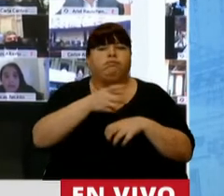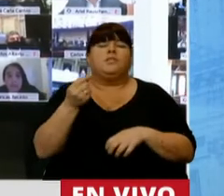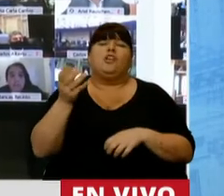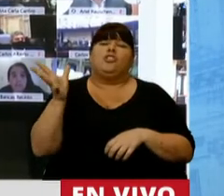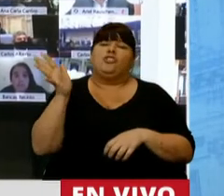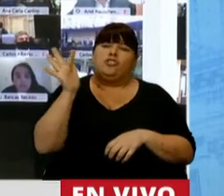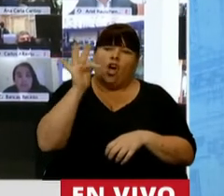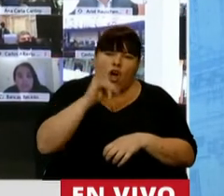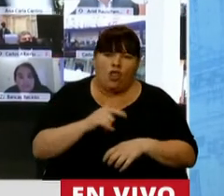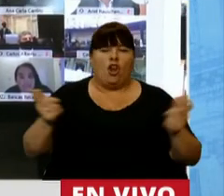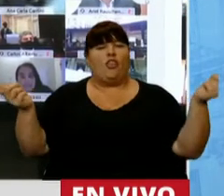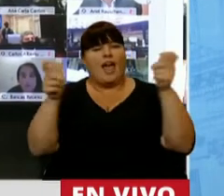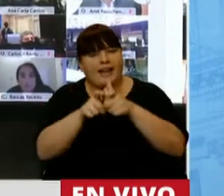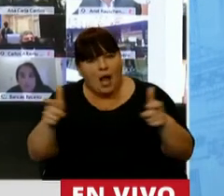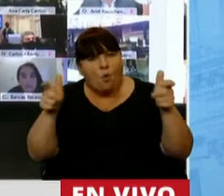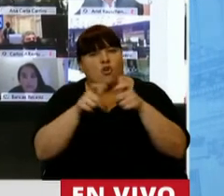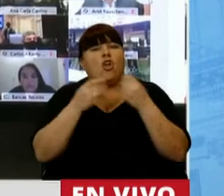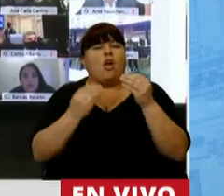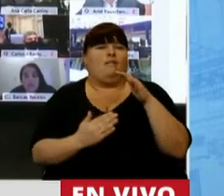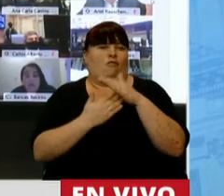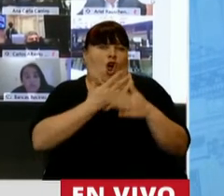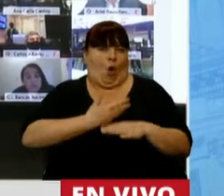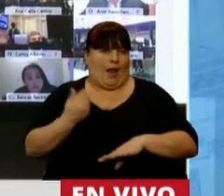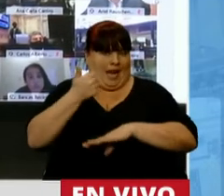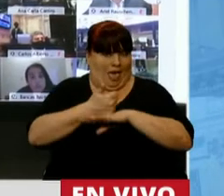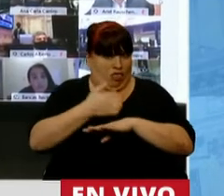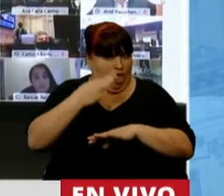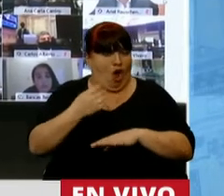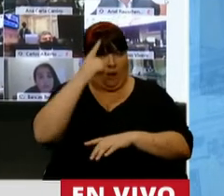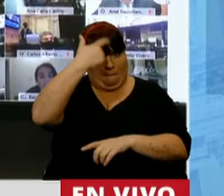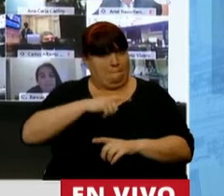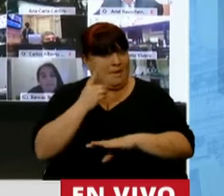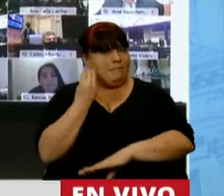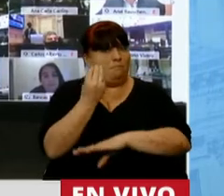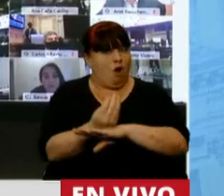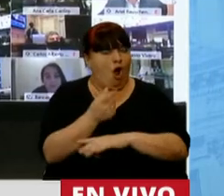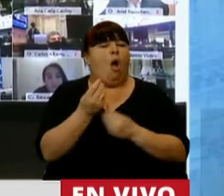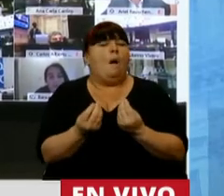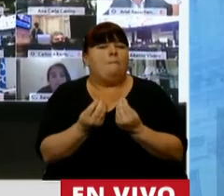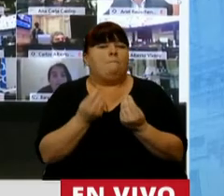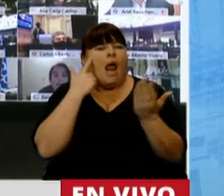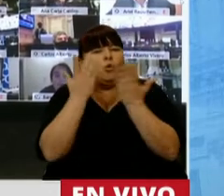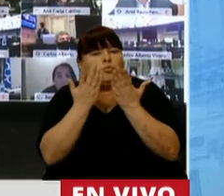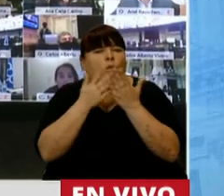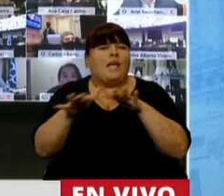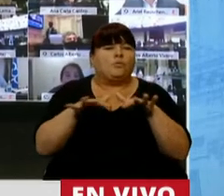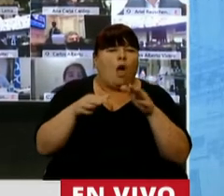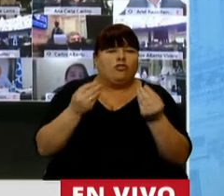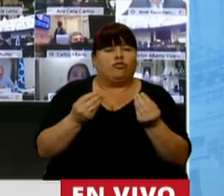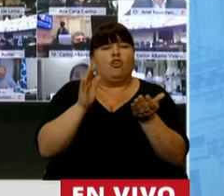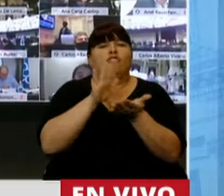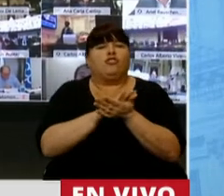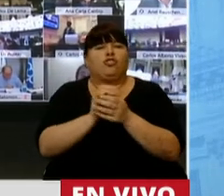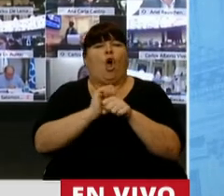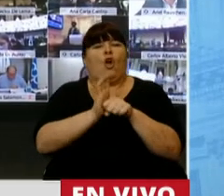los días se reúnen bajo la conducción del gobernador de manera personal para analizar las cuestiones que tienen que